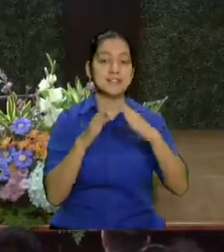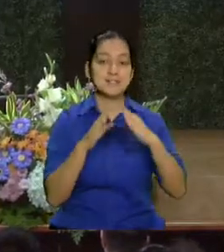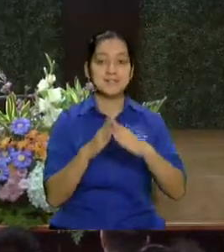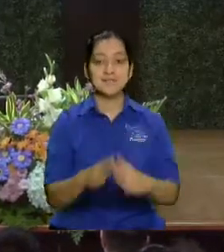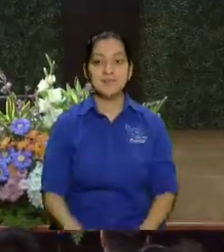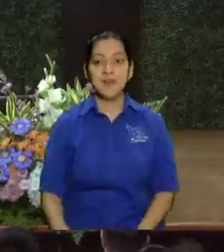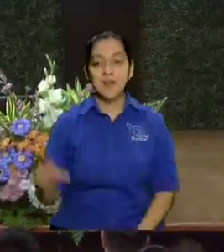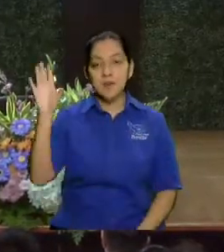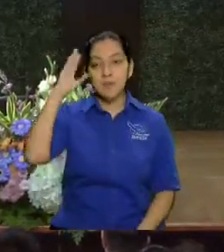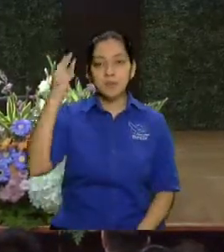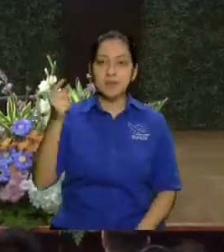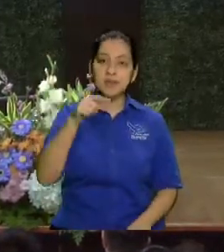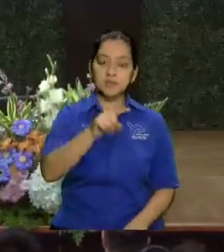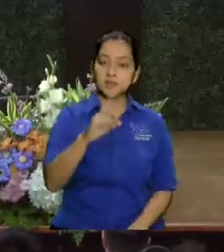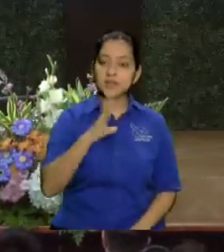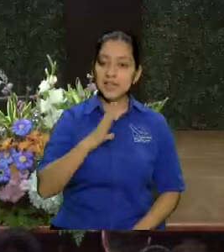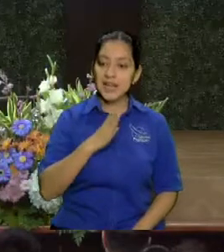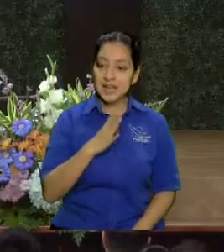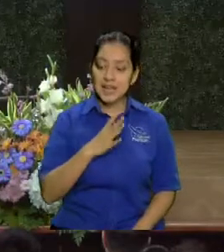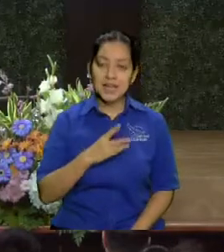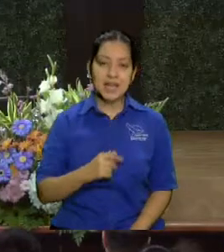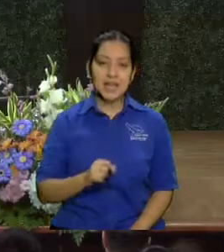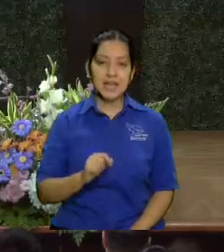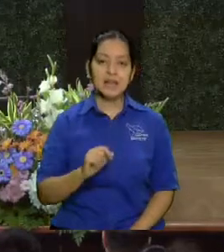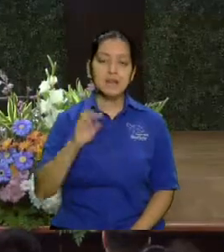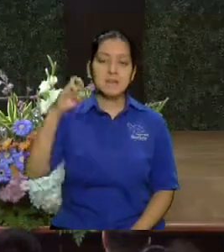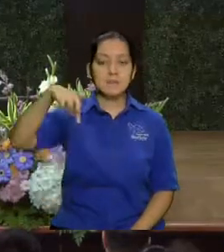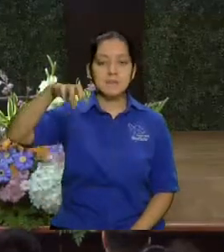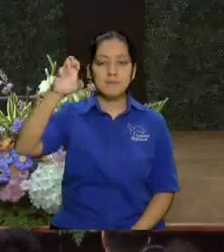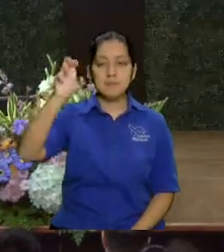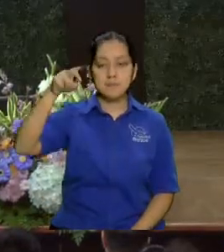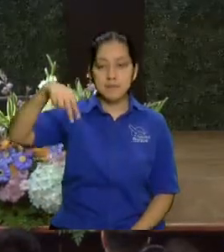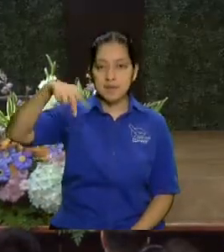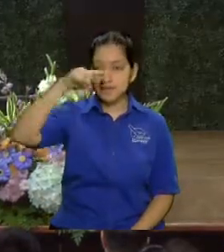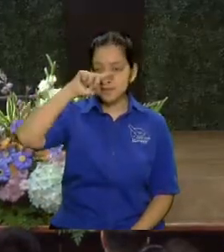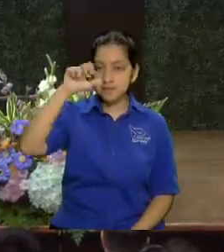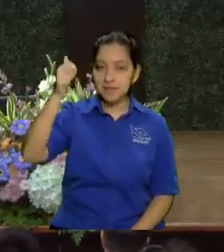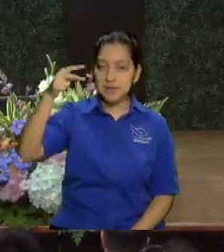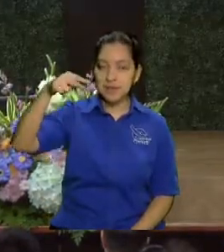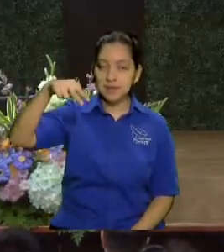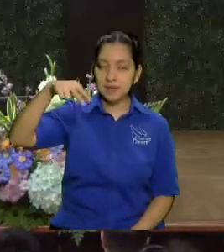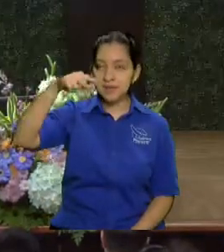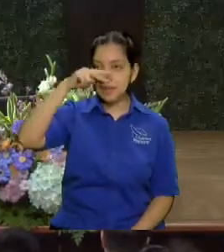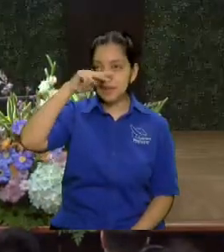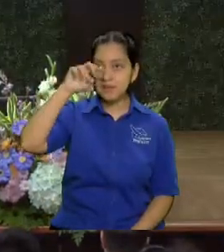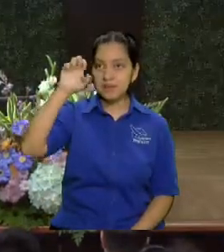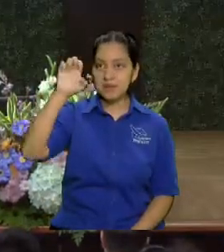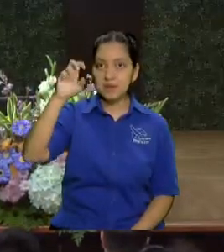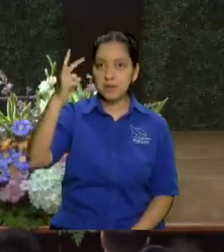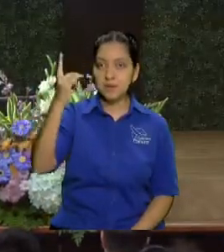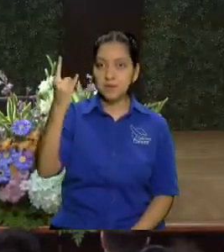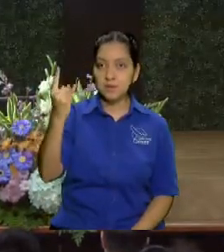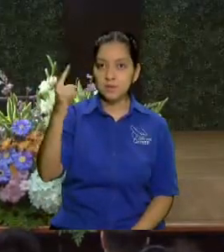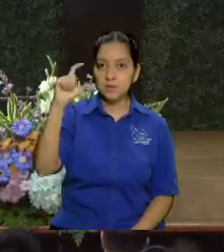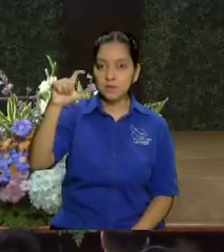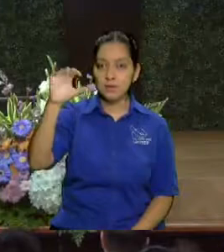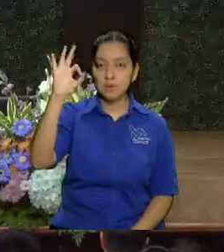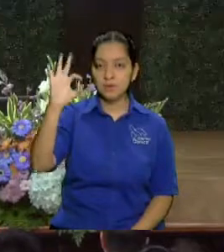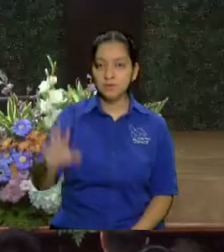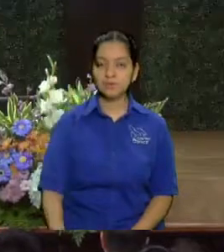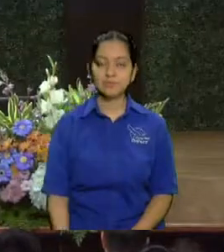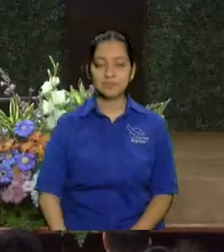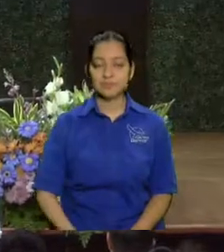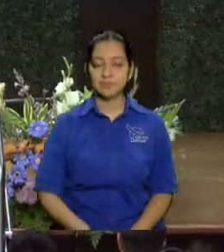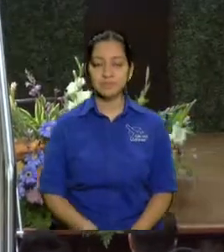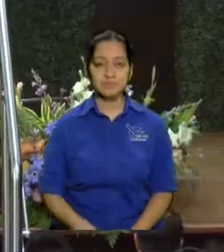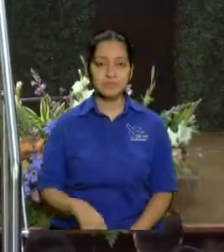porque eso contiene el pentateuco contiene la palabra cada vez que ellos salen de su casa bueno